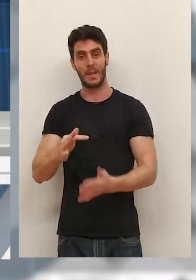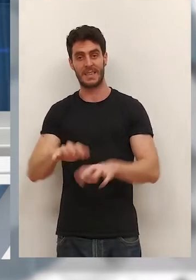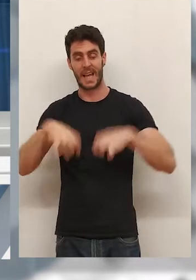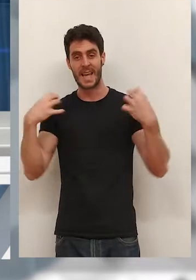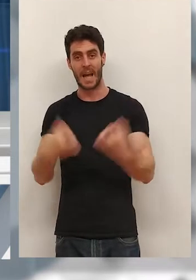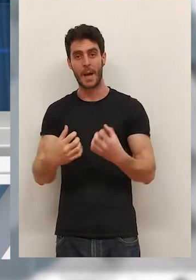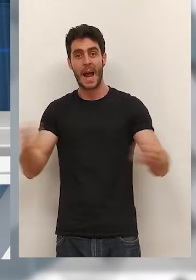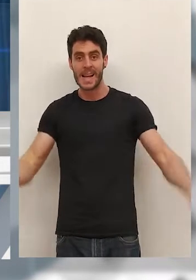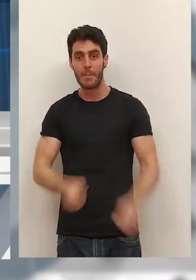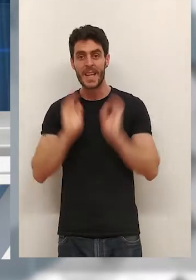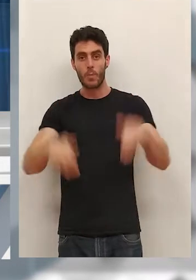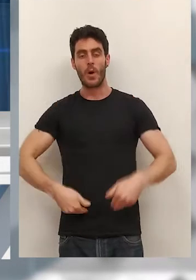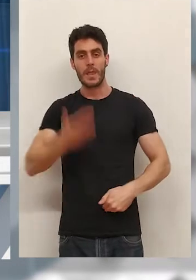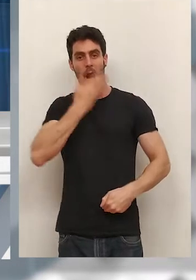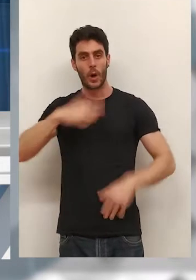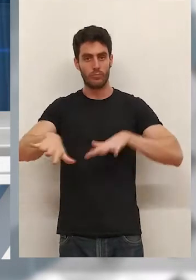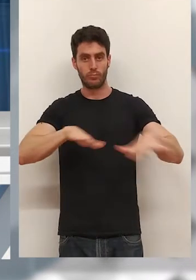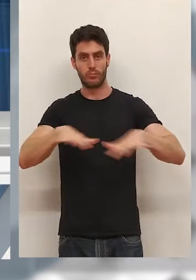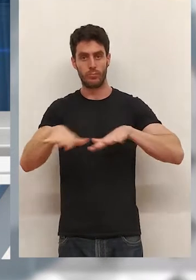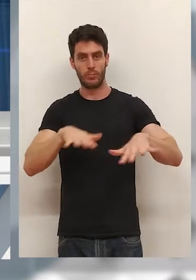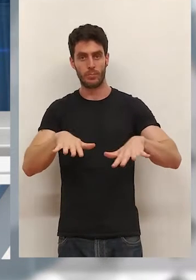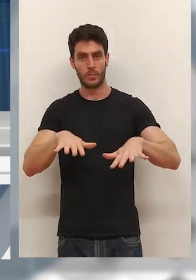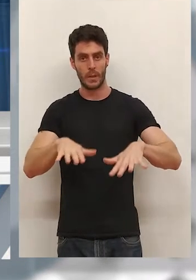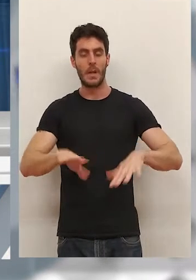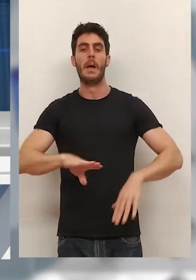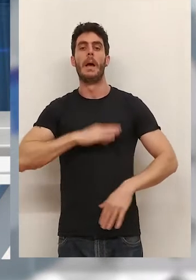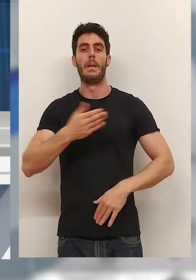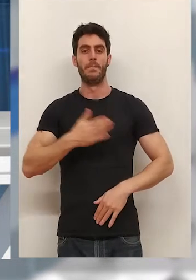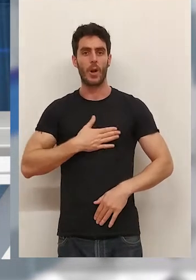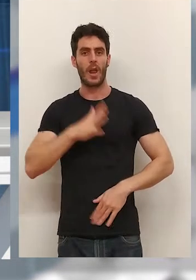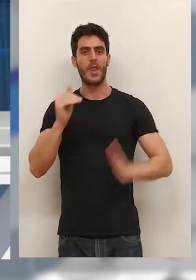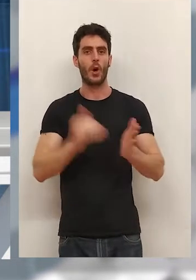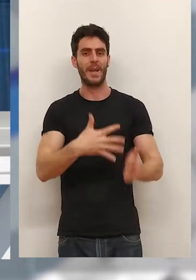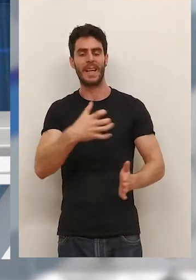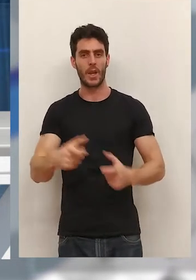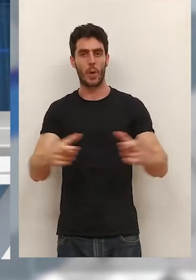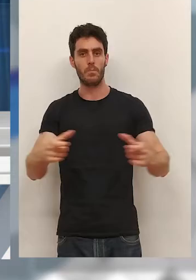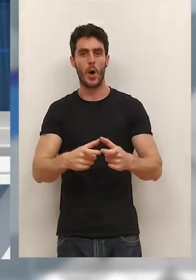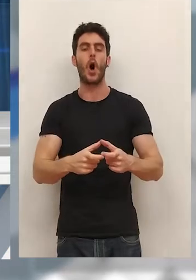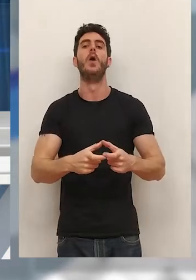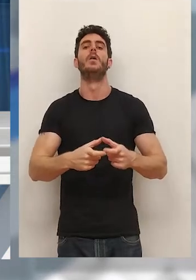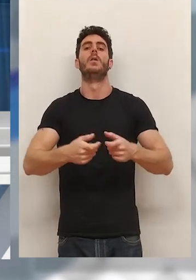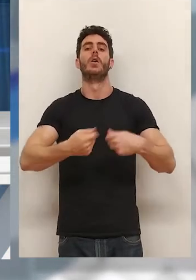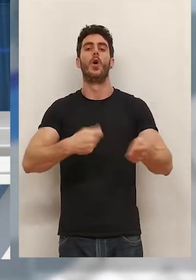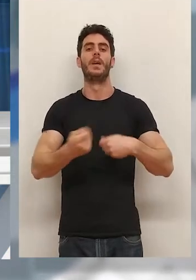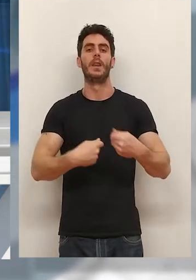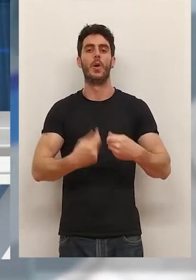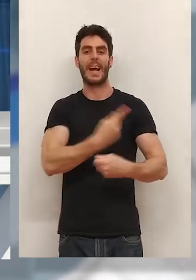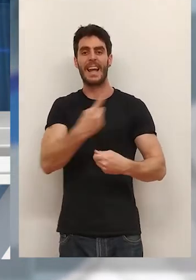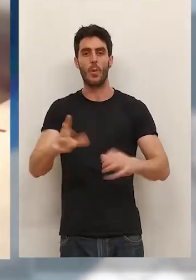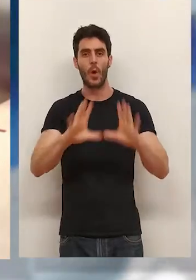La Vuelta al Cole. Pasado mañana miércoles se emitirán 5.500 bonos comercio de 10 euros de descuento cada uno.